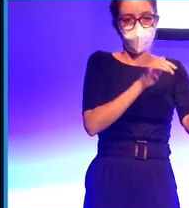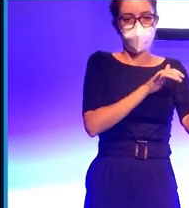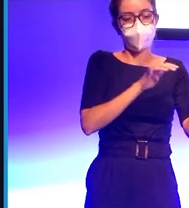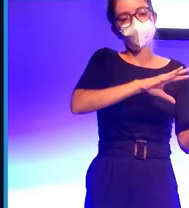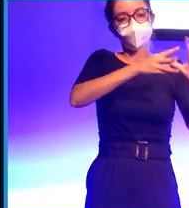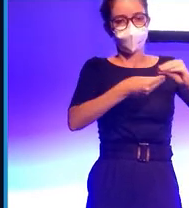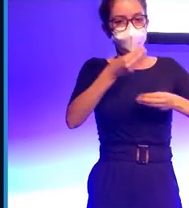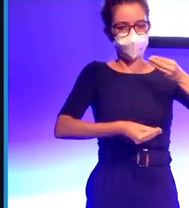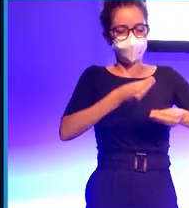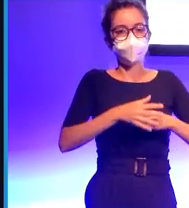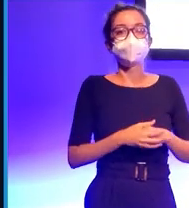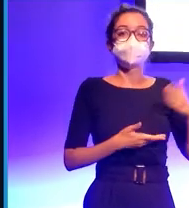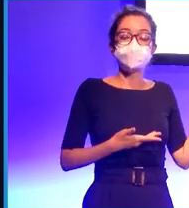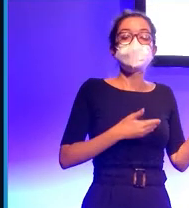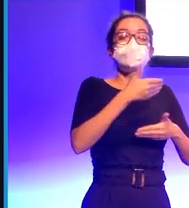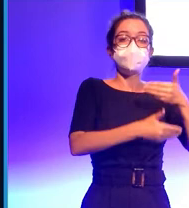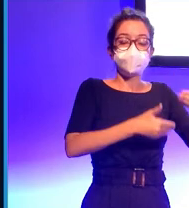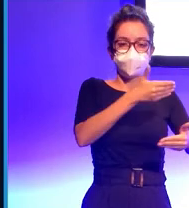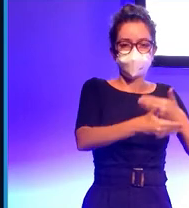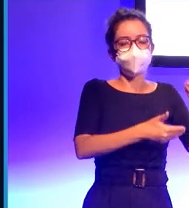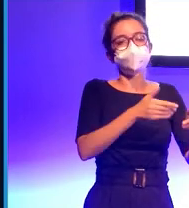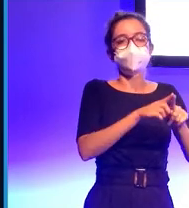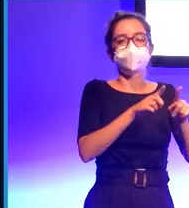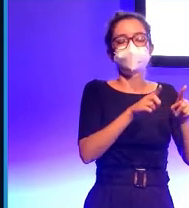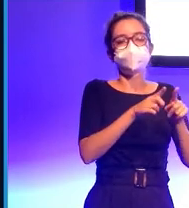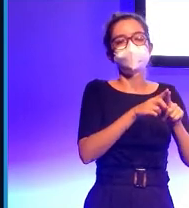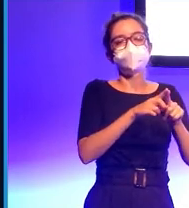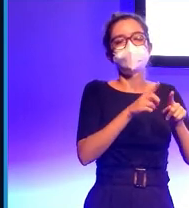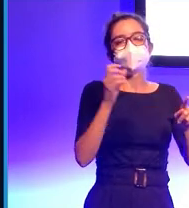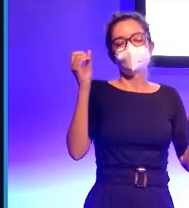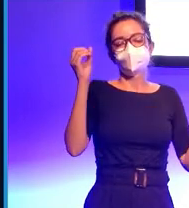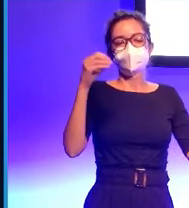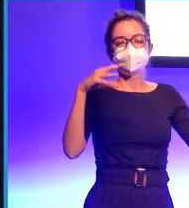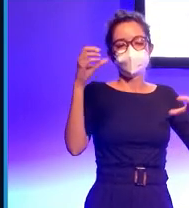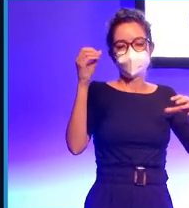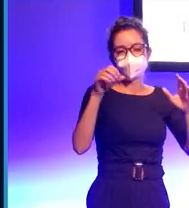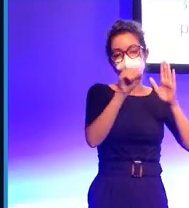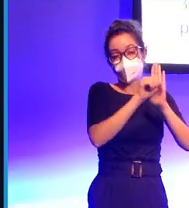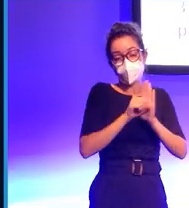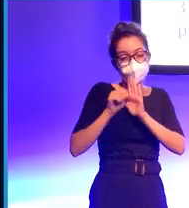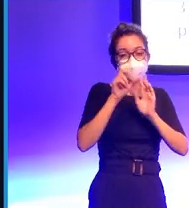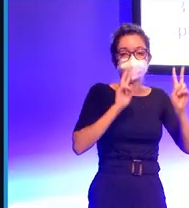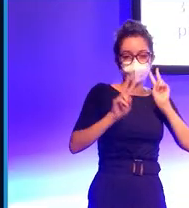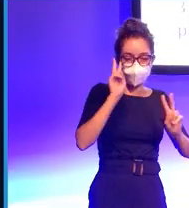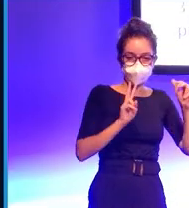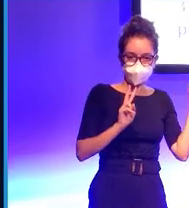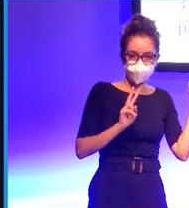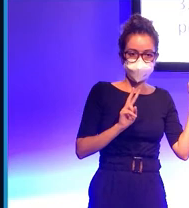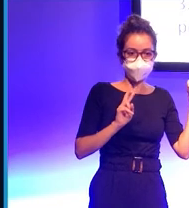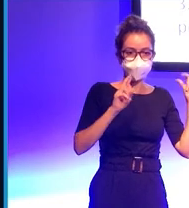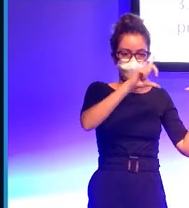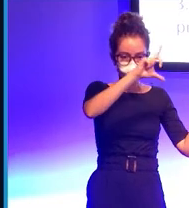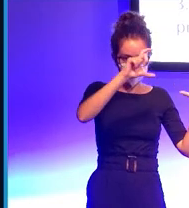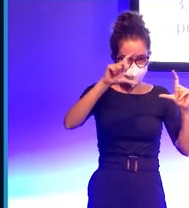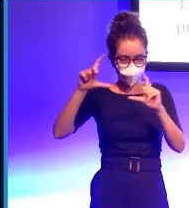cómo funciona el procesado de señales visuales que captamos con cámaras y que hacemos estos modelos computacionales. En vez de centrarnos solo